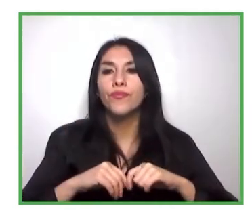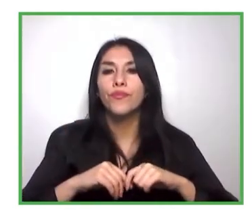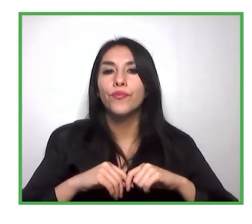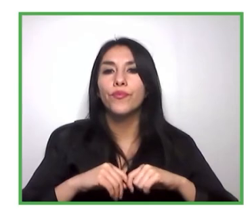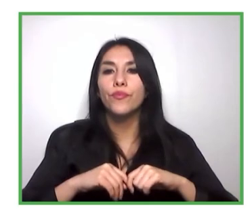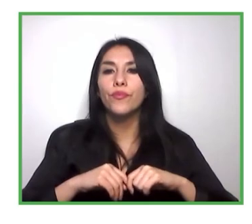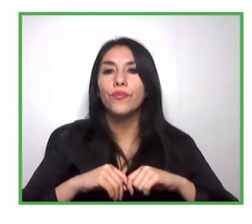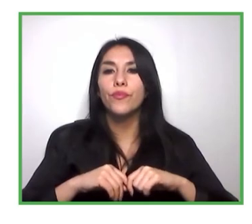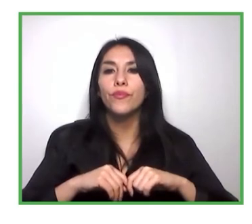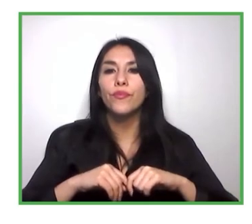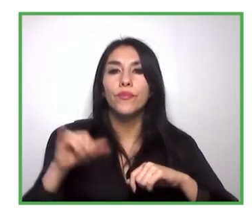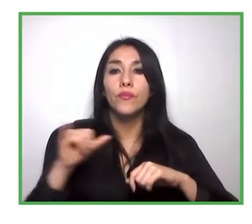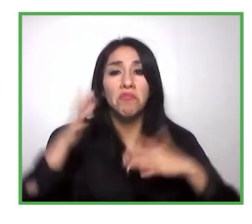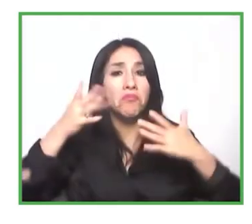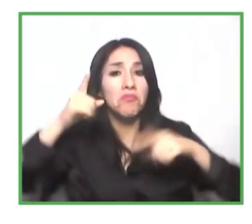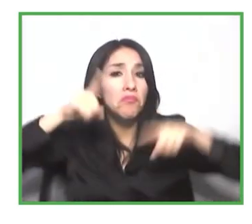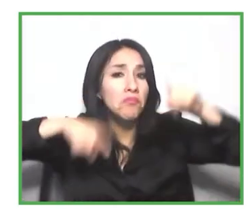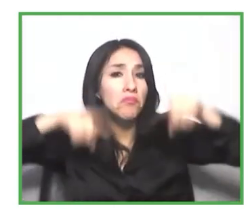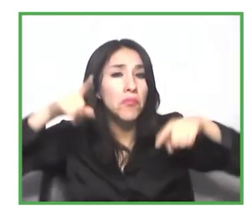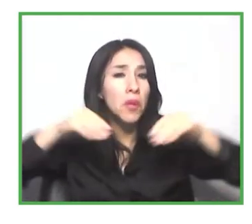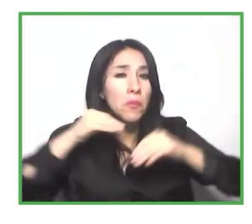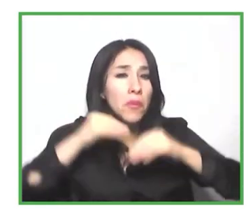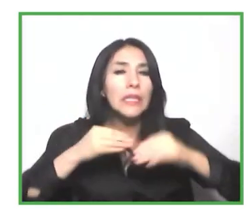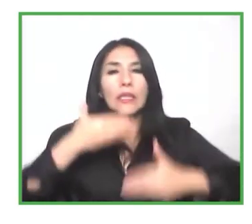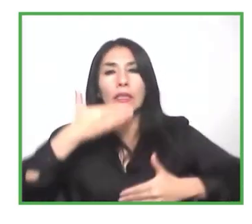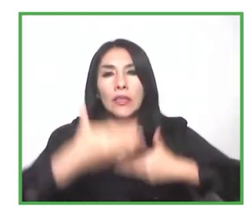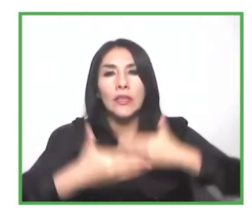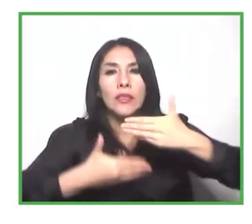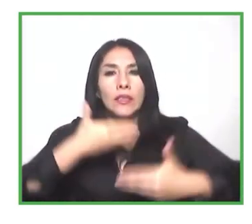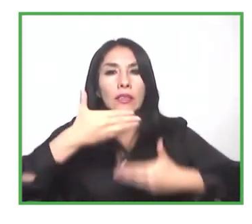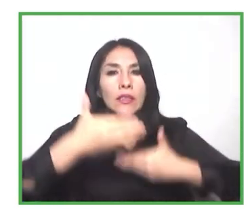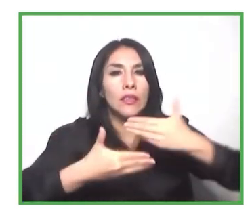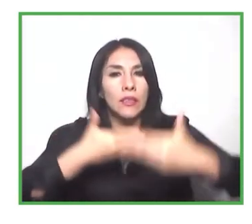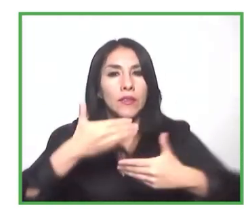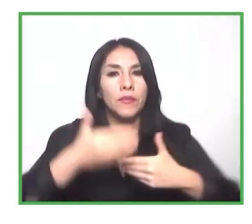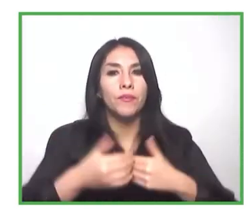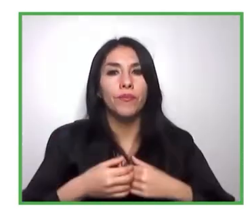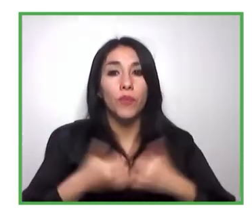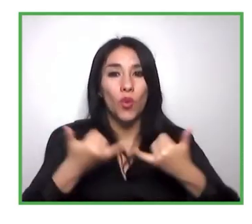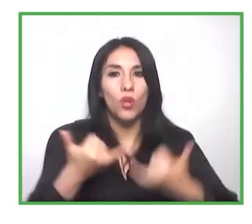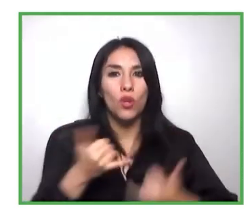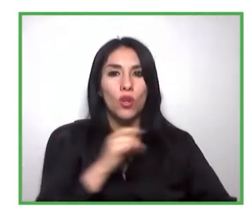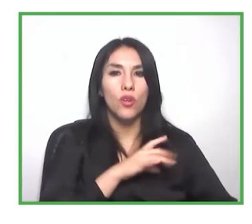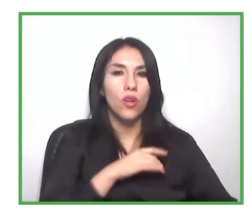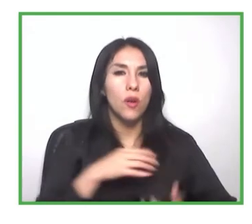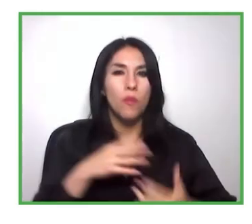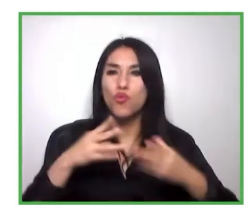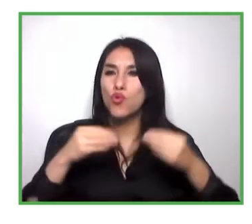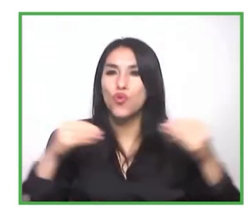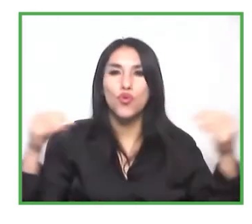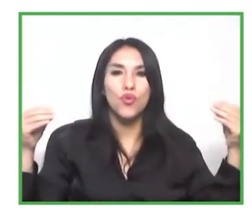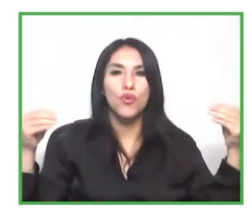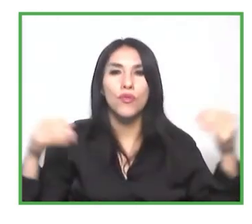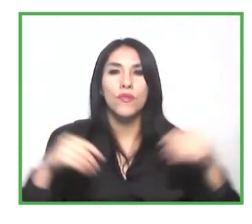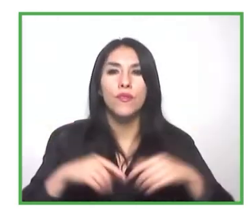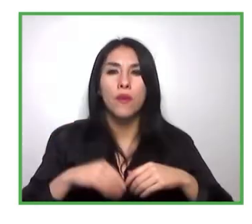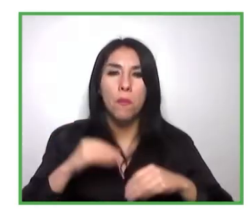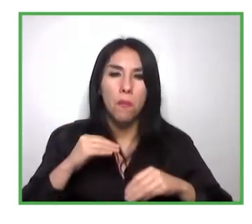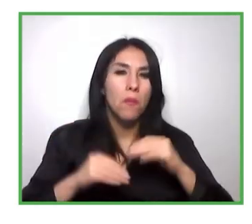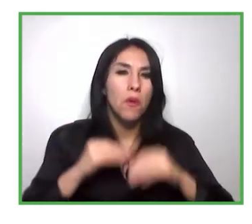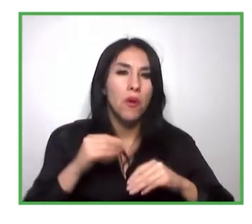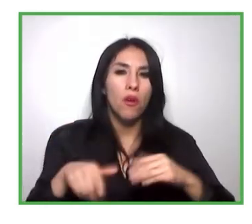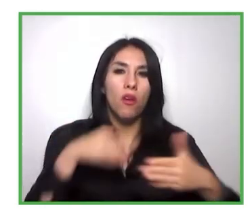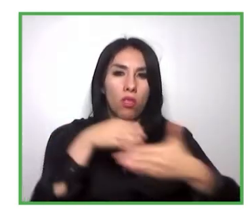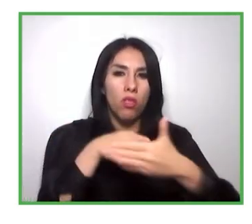superando en el tiempo, pero sigue existiendo esa brecha a nivel tecnológico. Pero en esta ocasión,